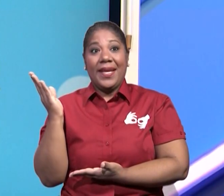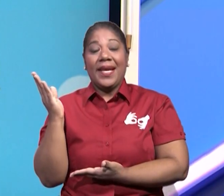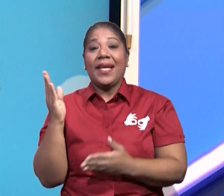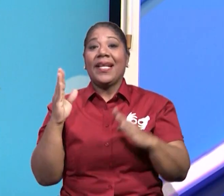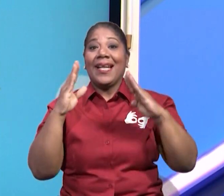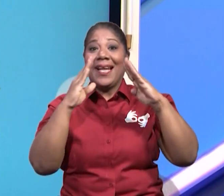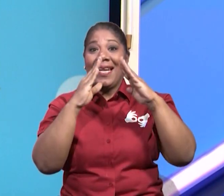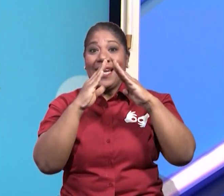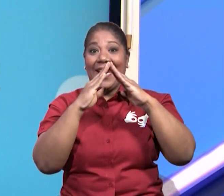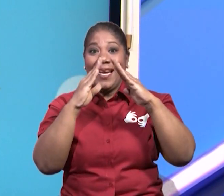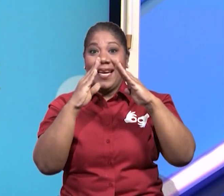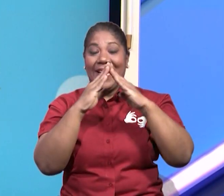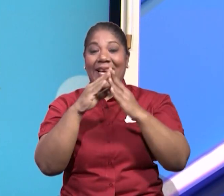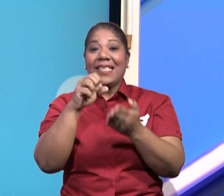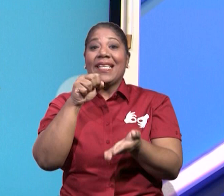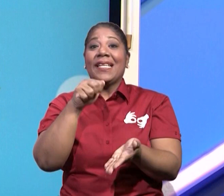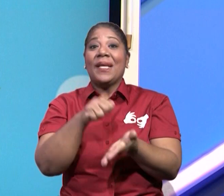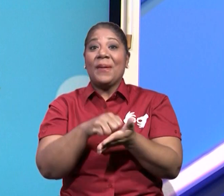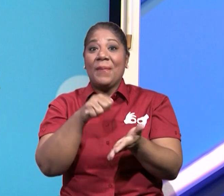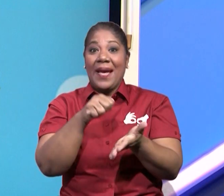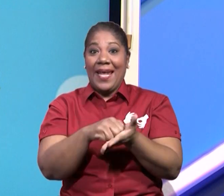madera.